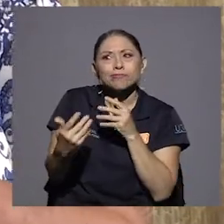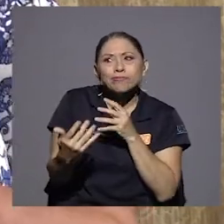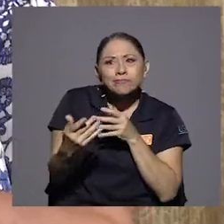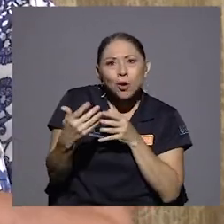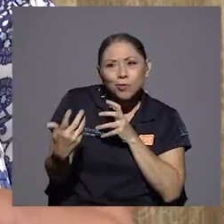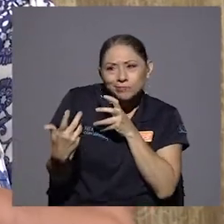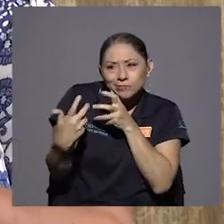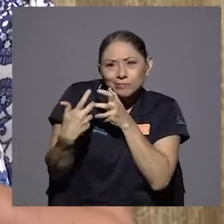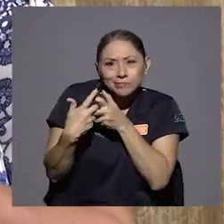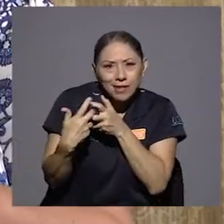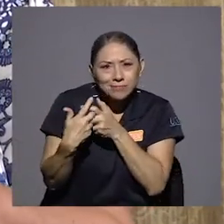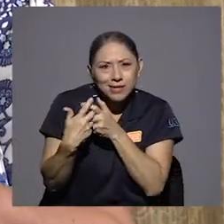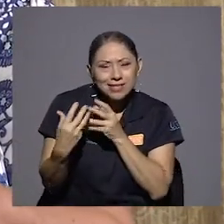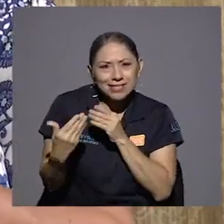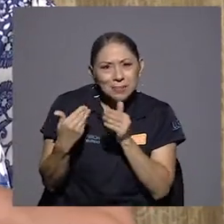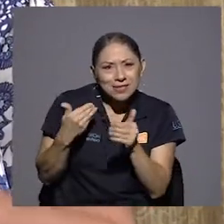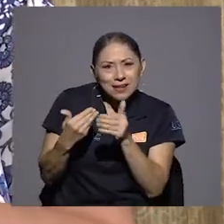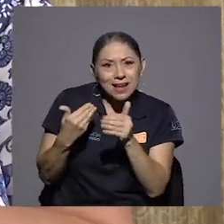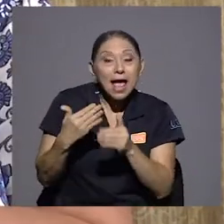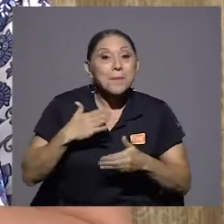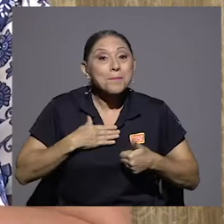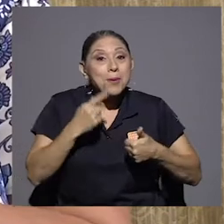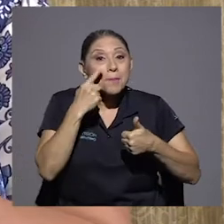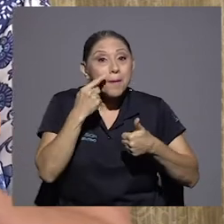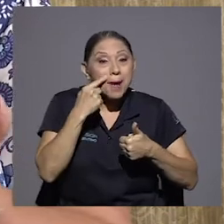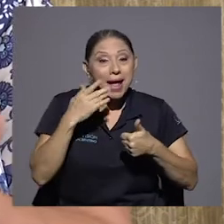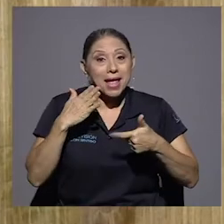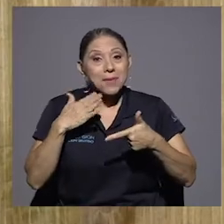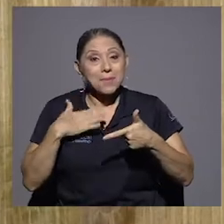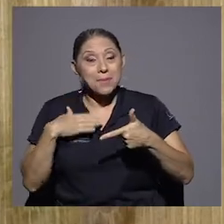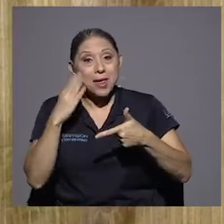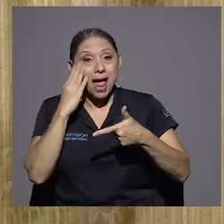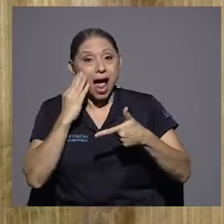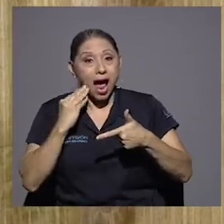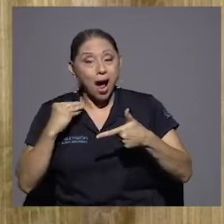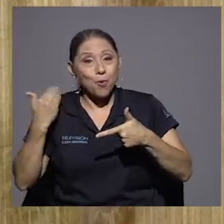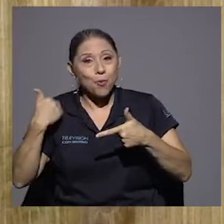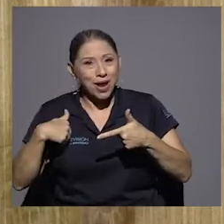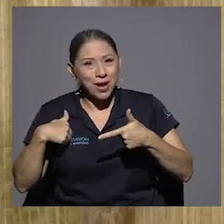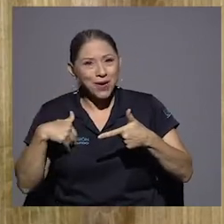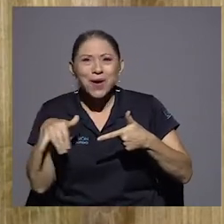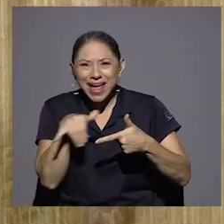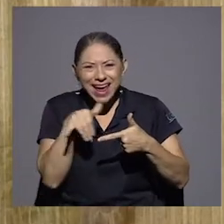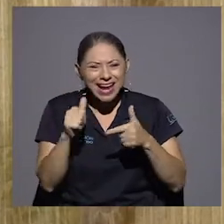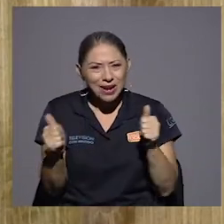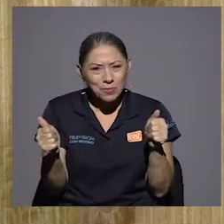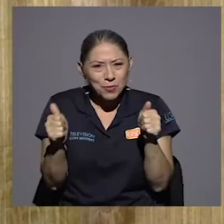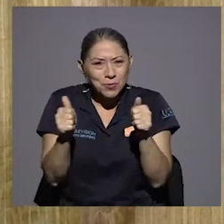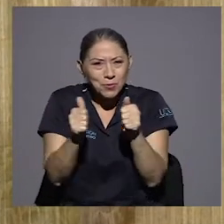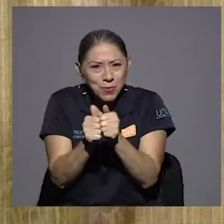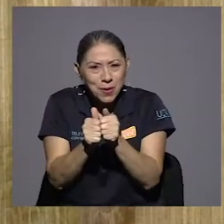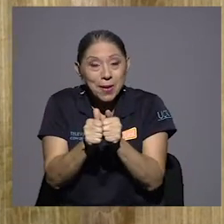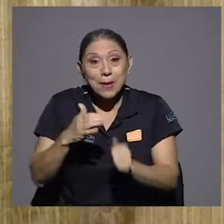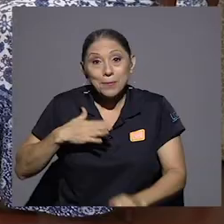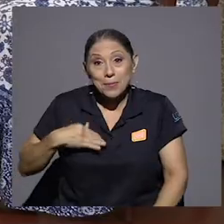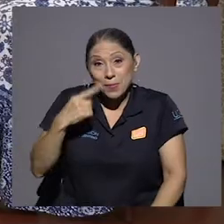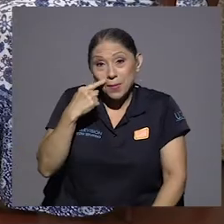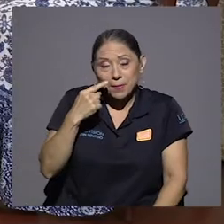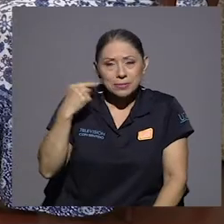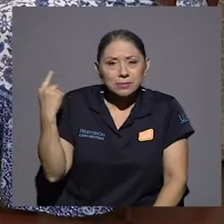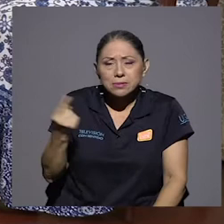papá y mi abuelo eran como una sola persona. Mi papá escuchaba mucho a mi abuelo.